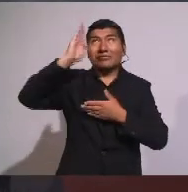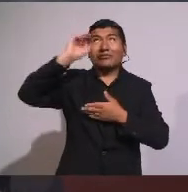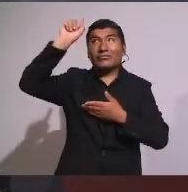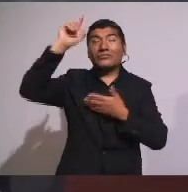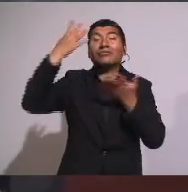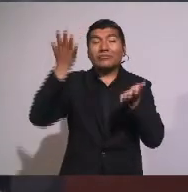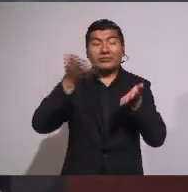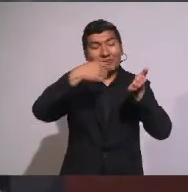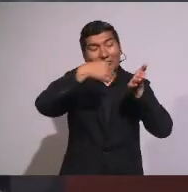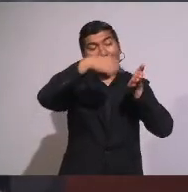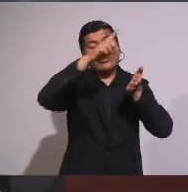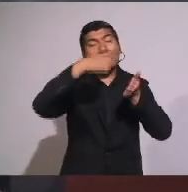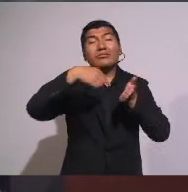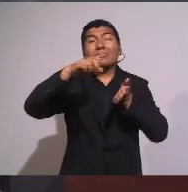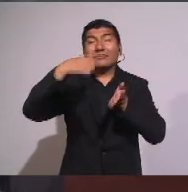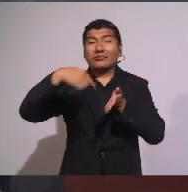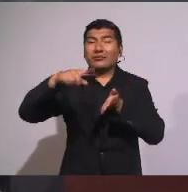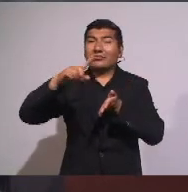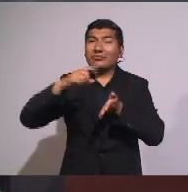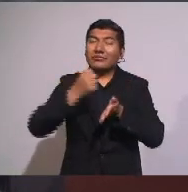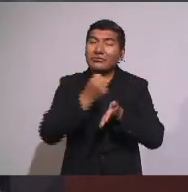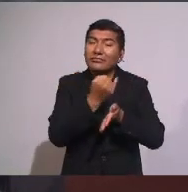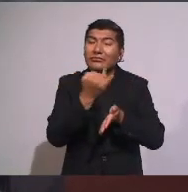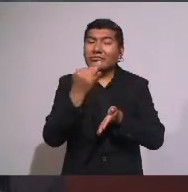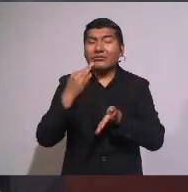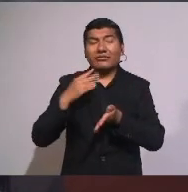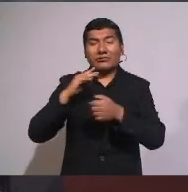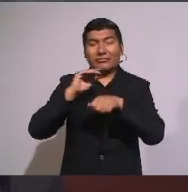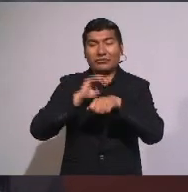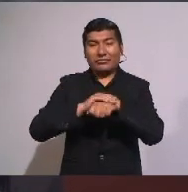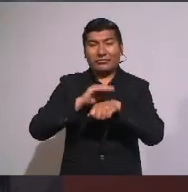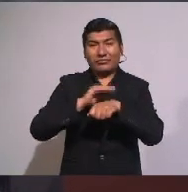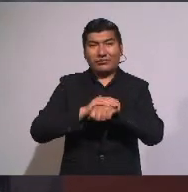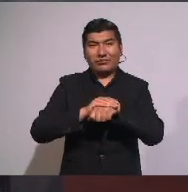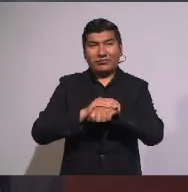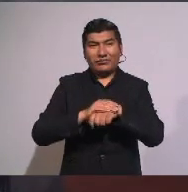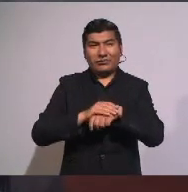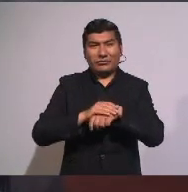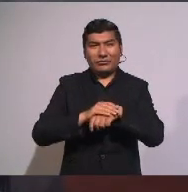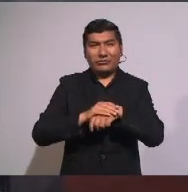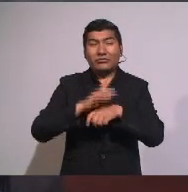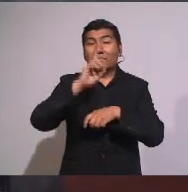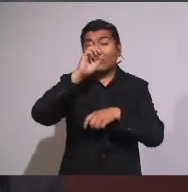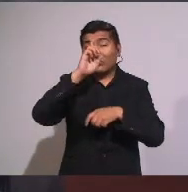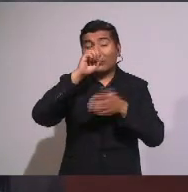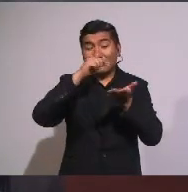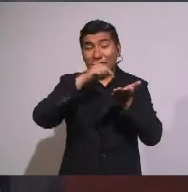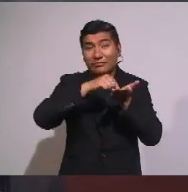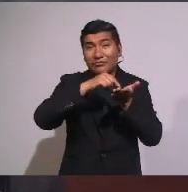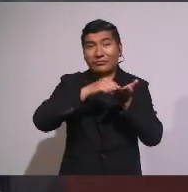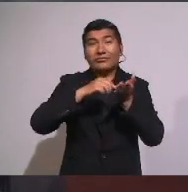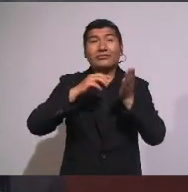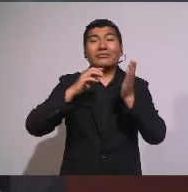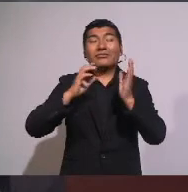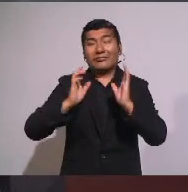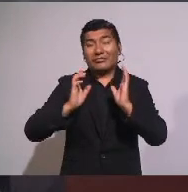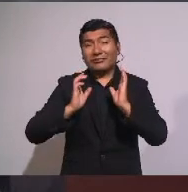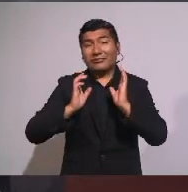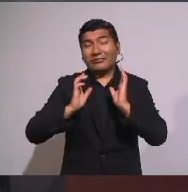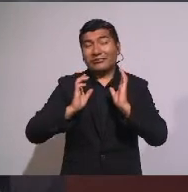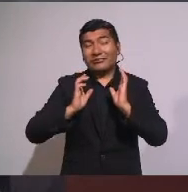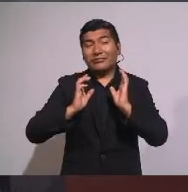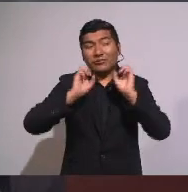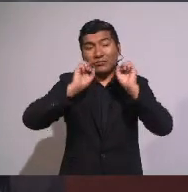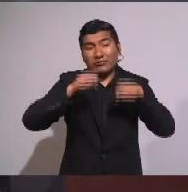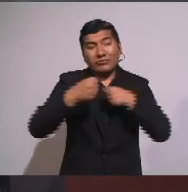Necesariamente Algunas exigencias Una de ellas Es la capacidad De amar A